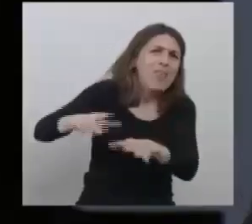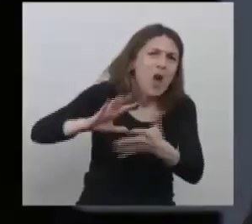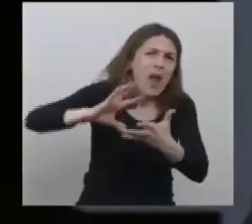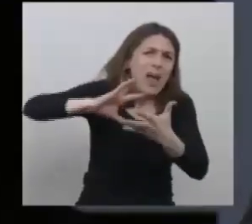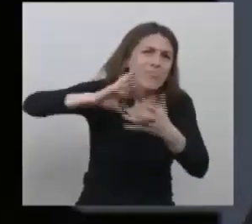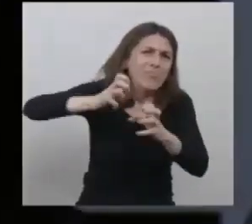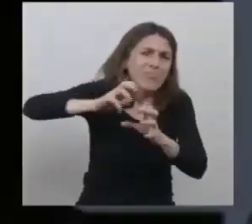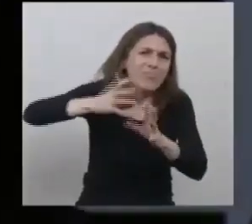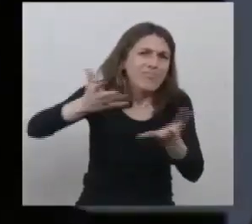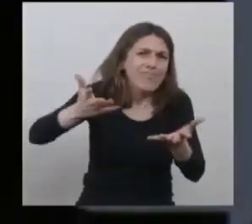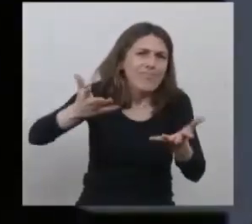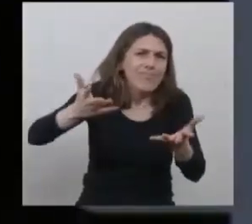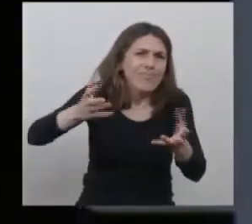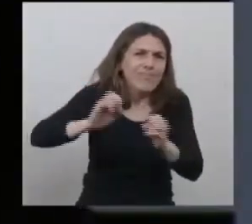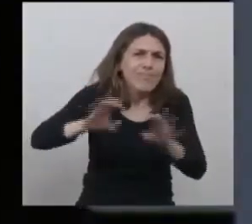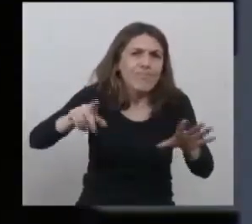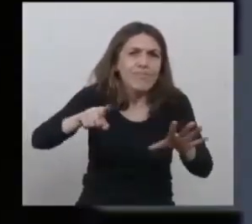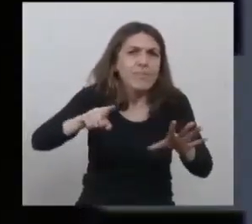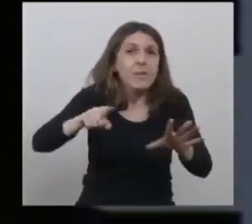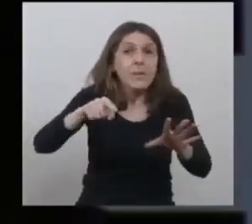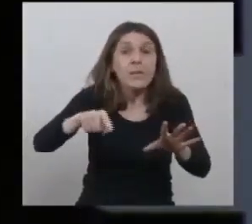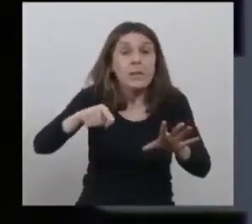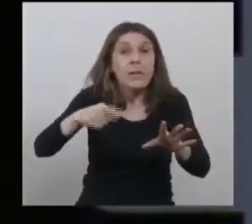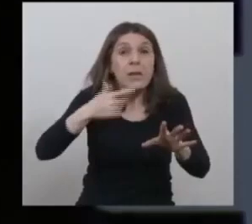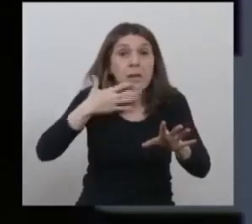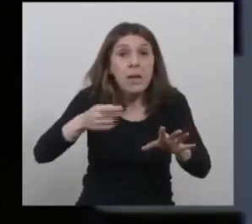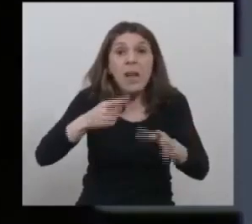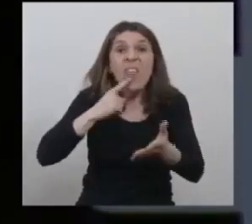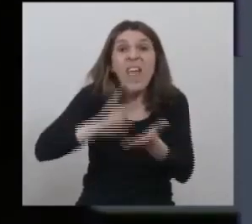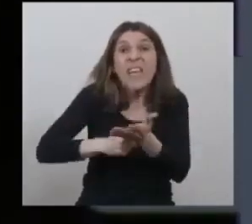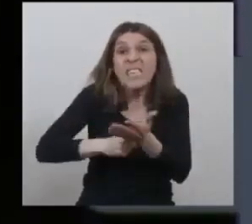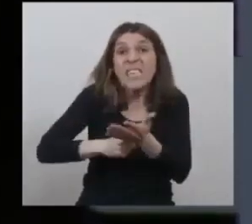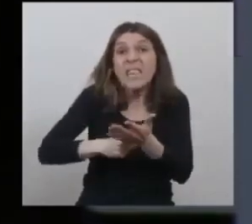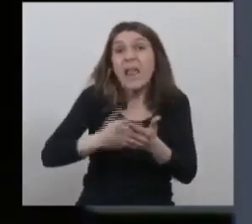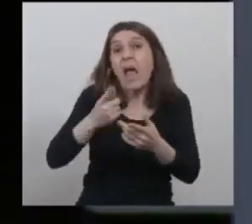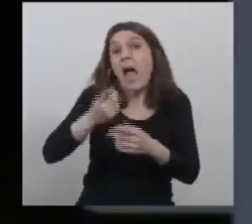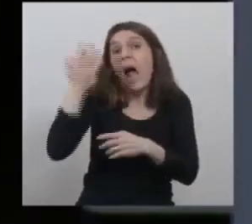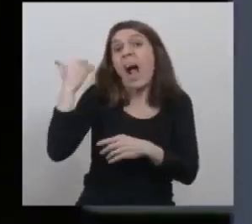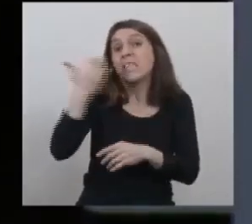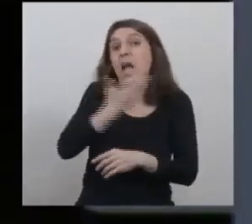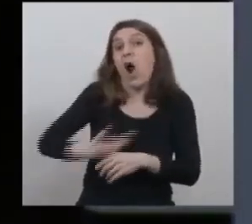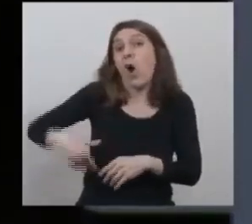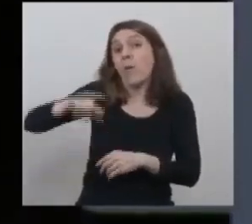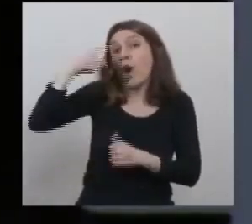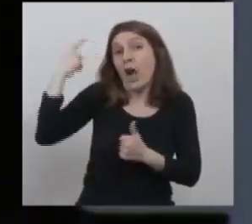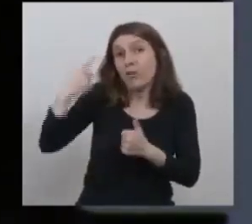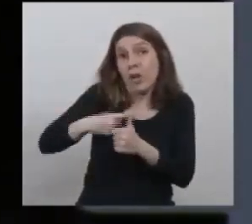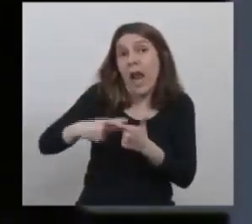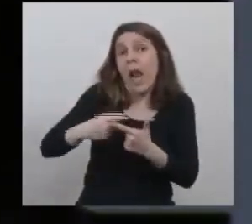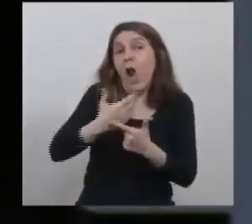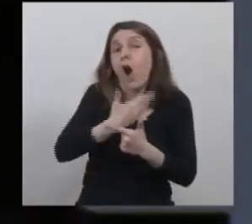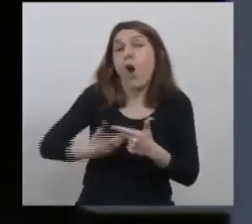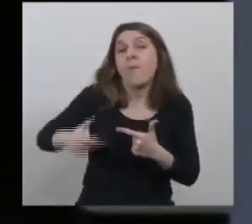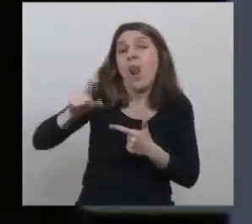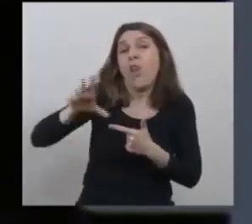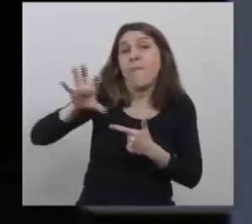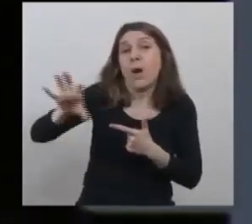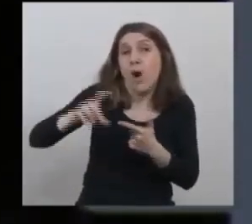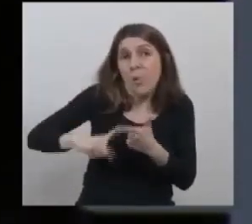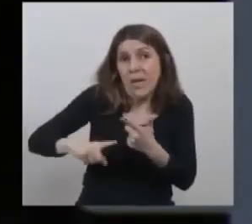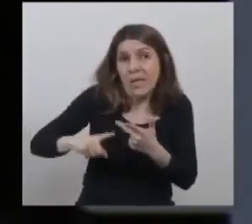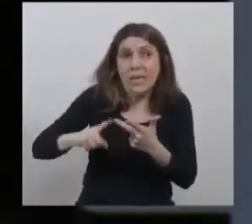que la verdad que por decisión del gobierno nacional, de decisión del gobierno provincial y